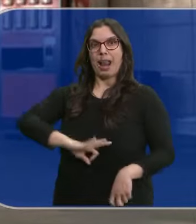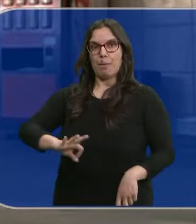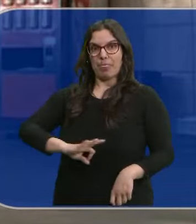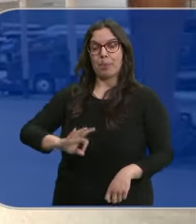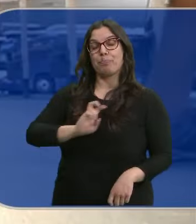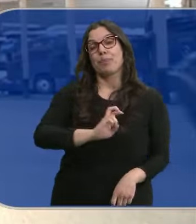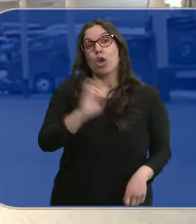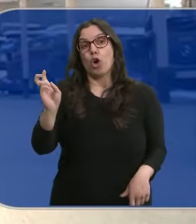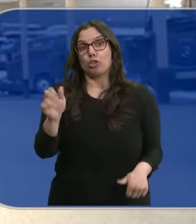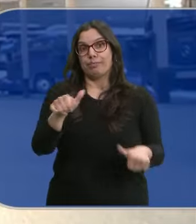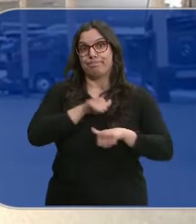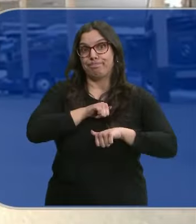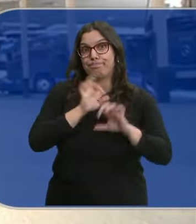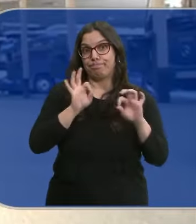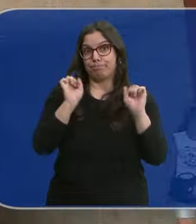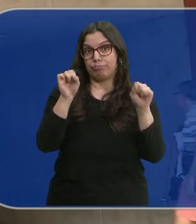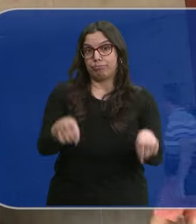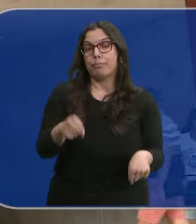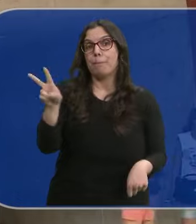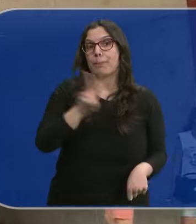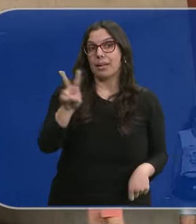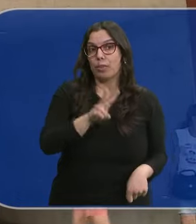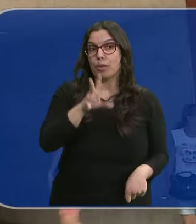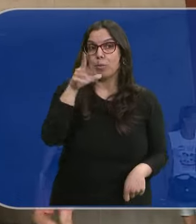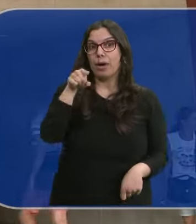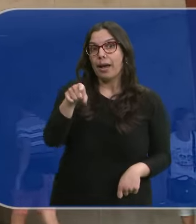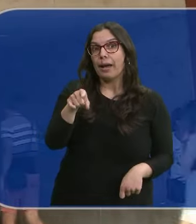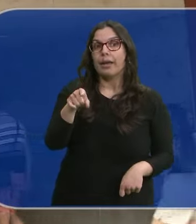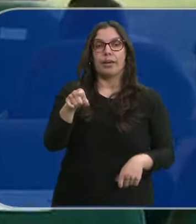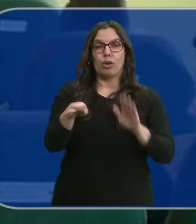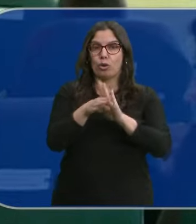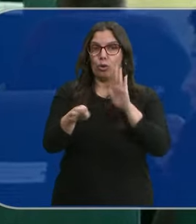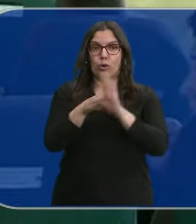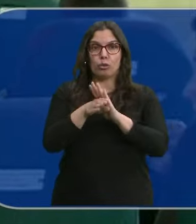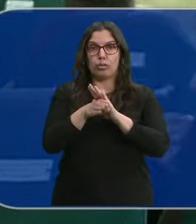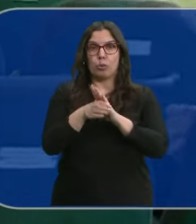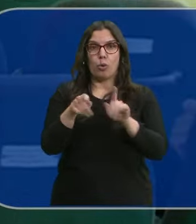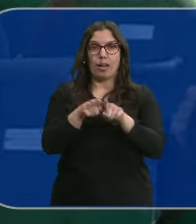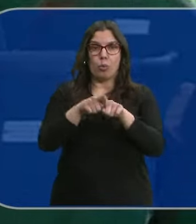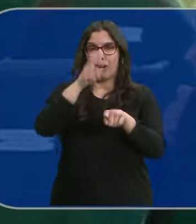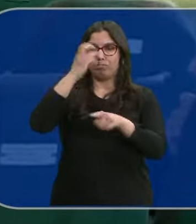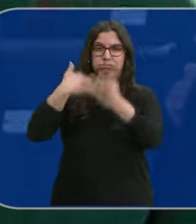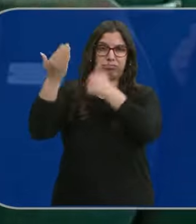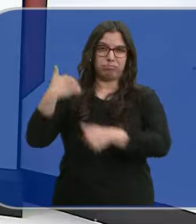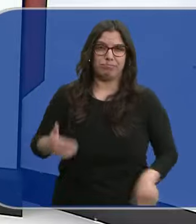Otras, sin embargo, siguen a la espera, como la de Valladolid, en la que se sigue viajando a otra velocidad.